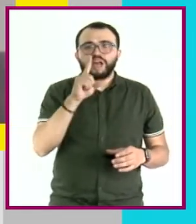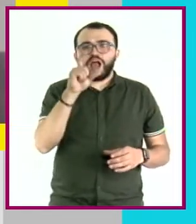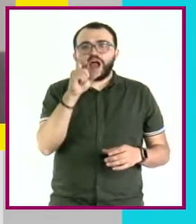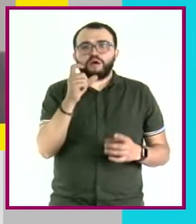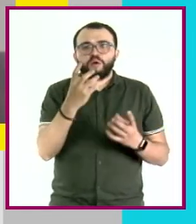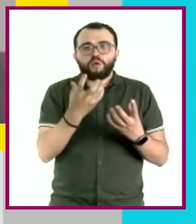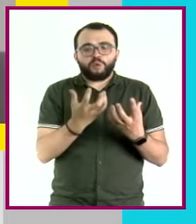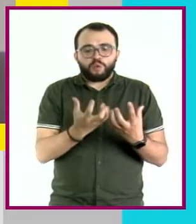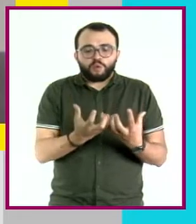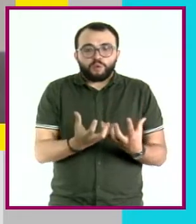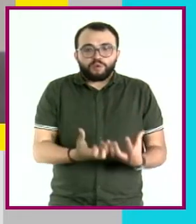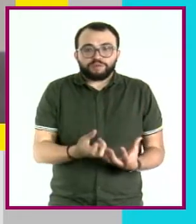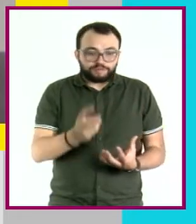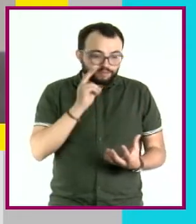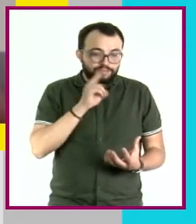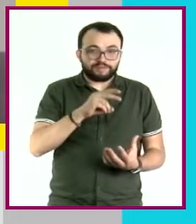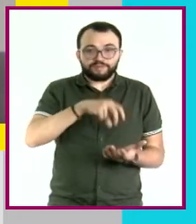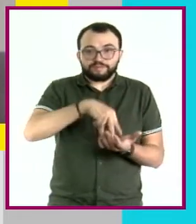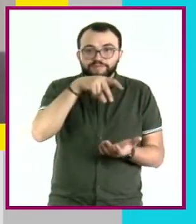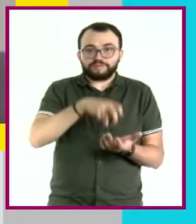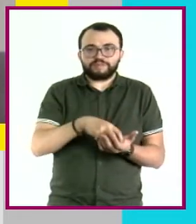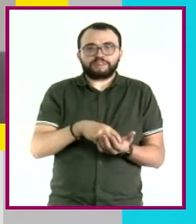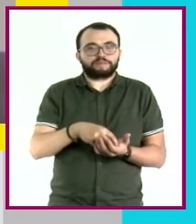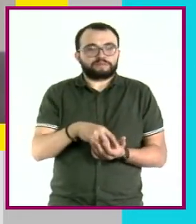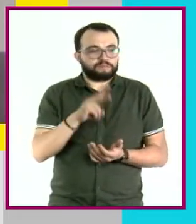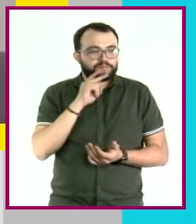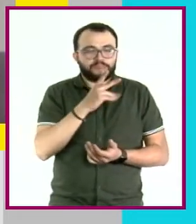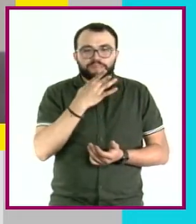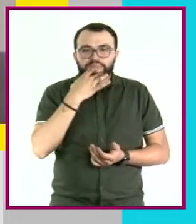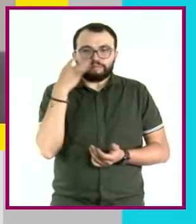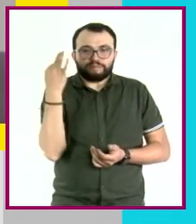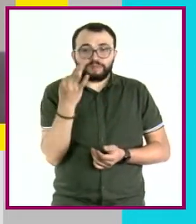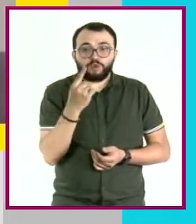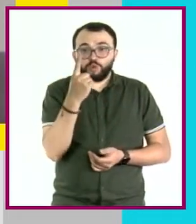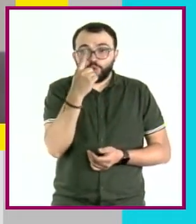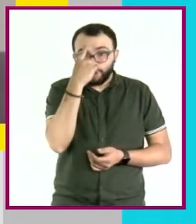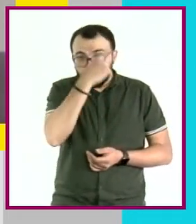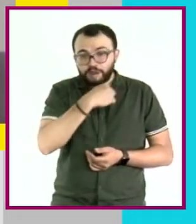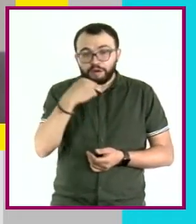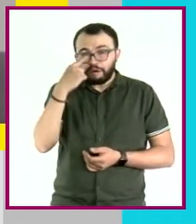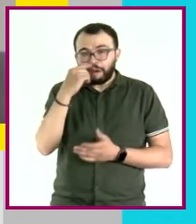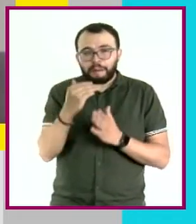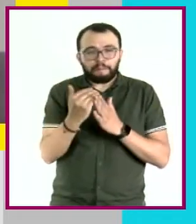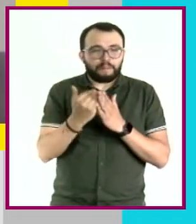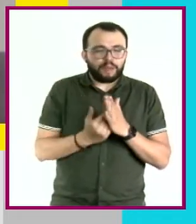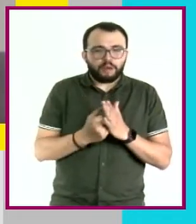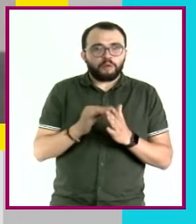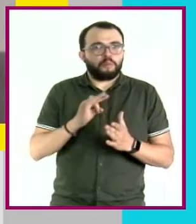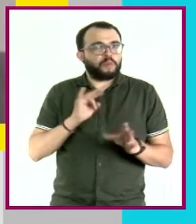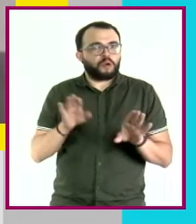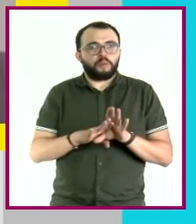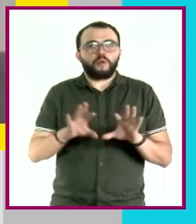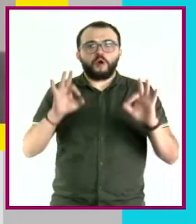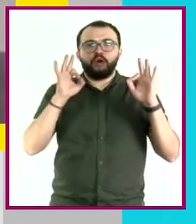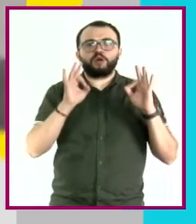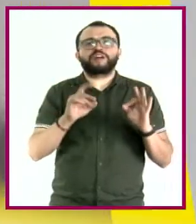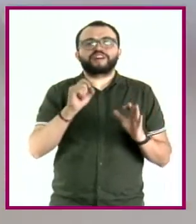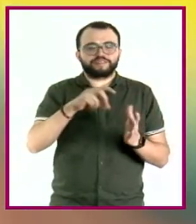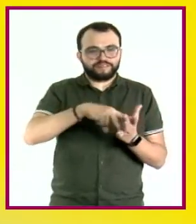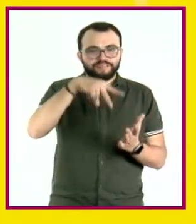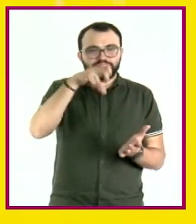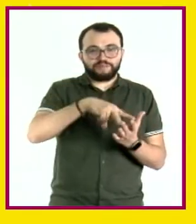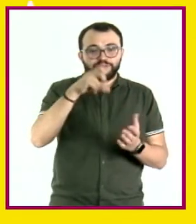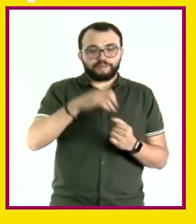quedar muy doraditos. Y así es como en menos de una hora vamos a tener una versión muy original de chapulines.